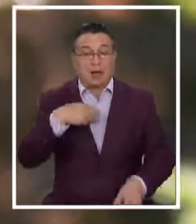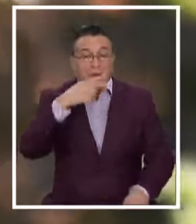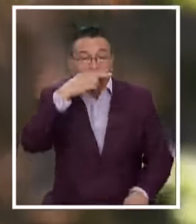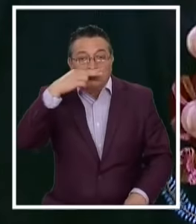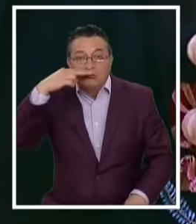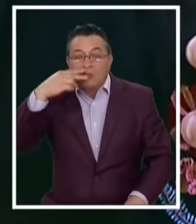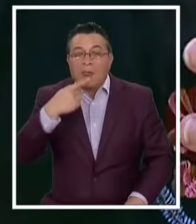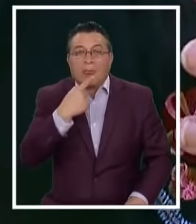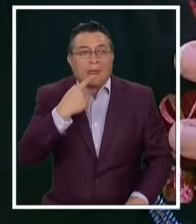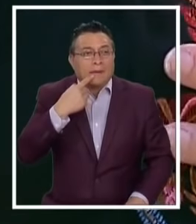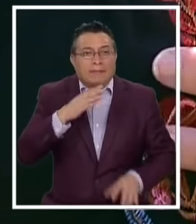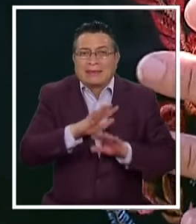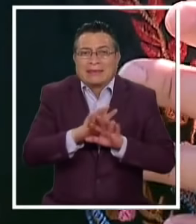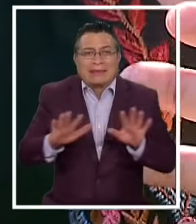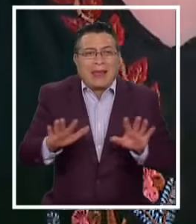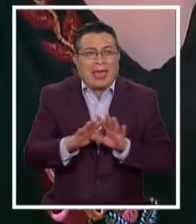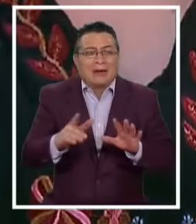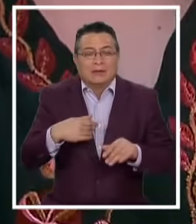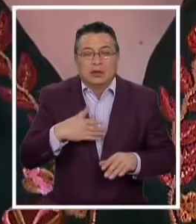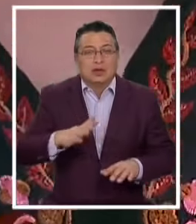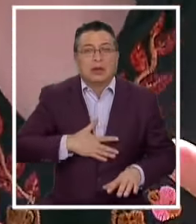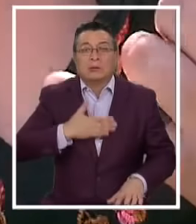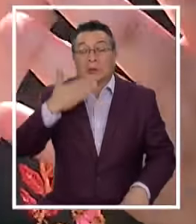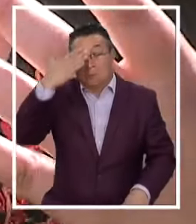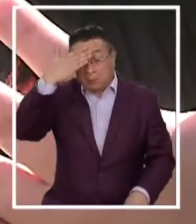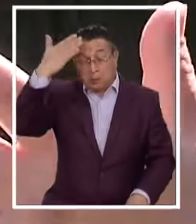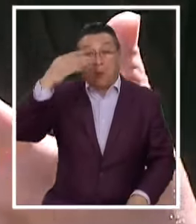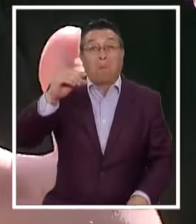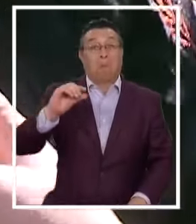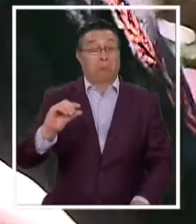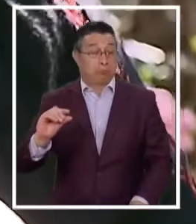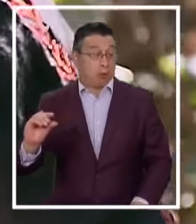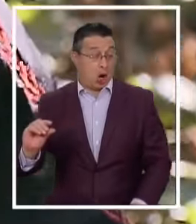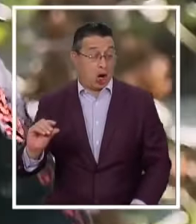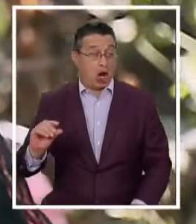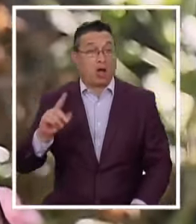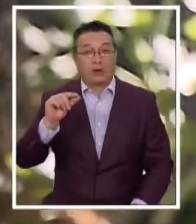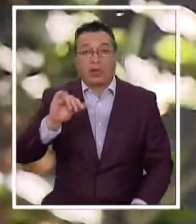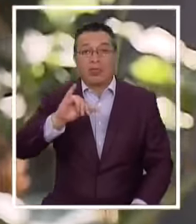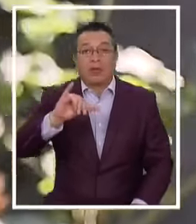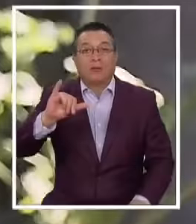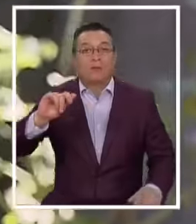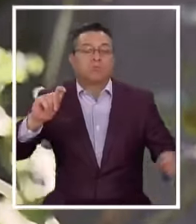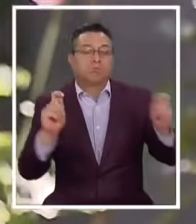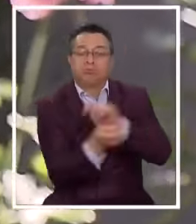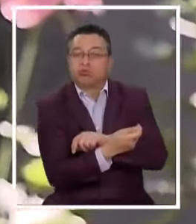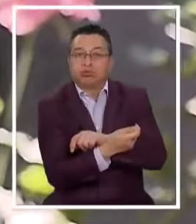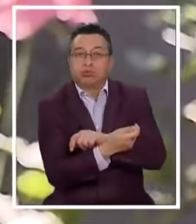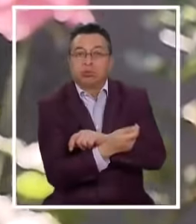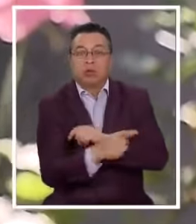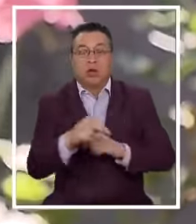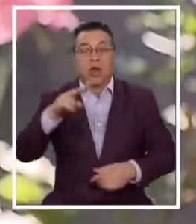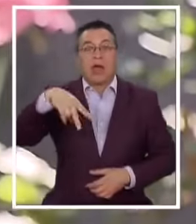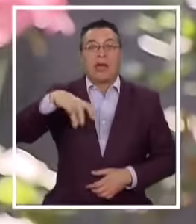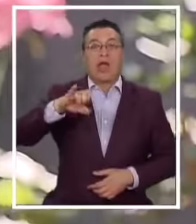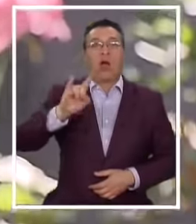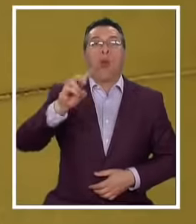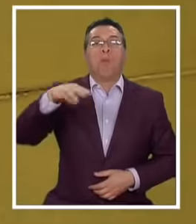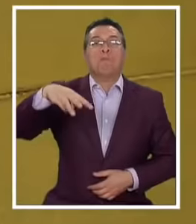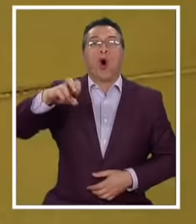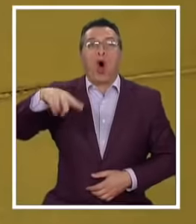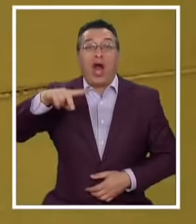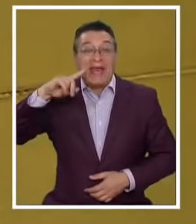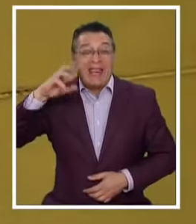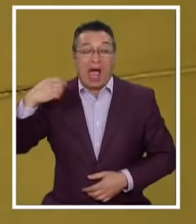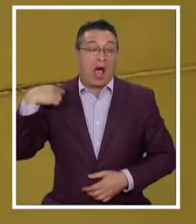olfato Y por algunos días Solo tuvo Síntomas menores Pero en cosa De horas Todo cambió Desarrolló Una neumonía Multifocal